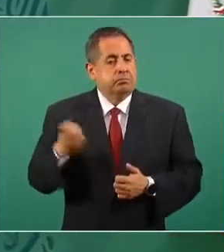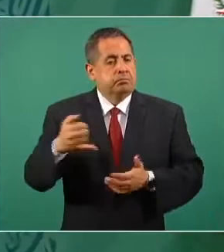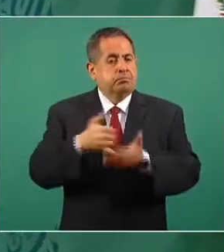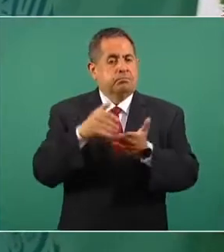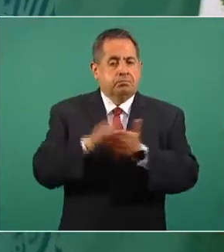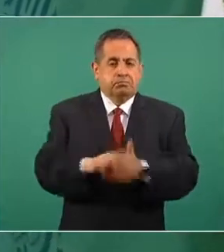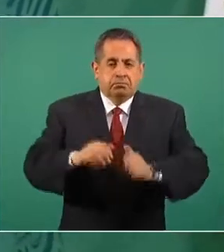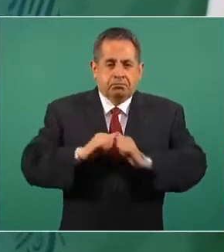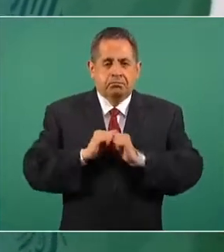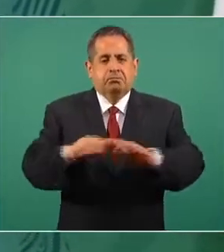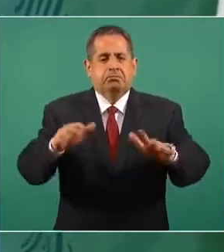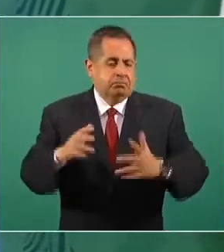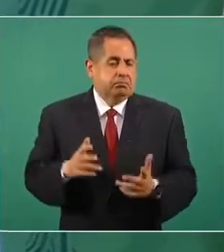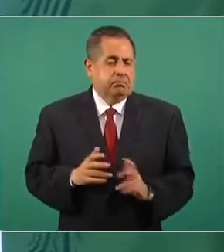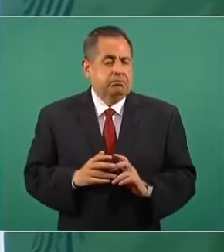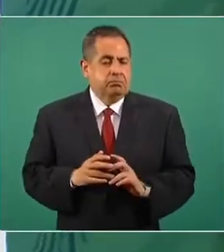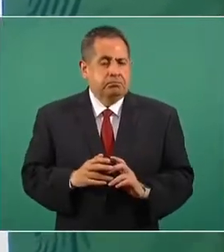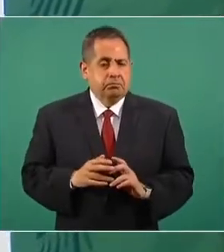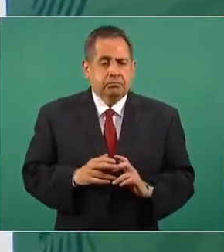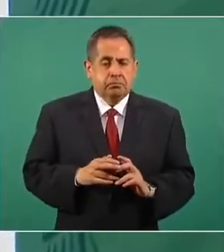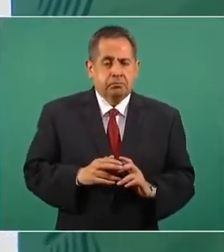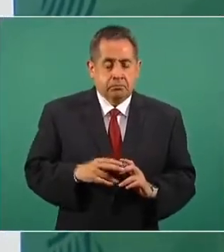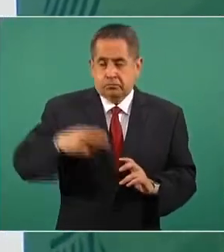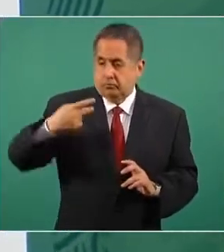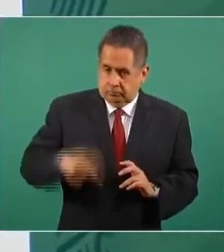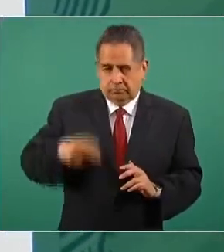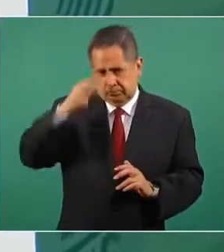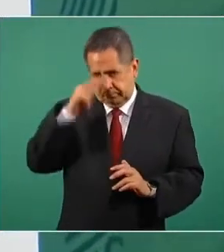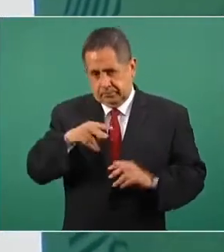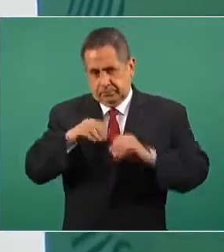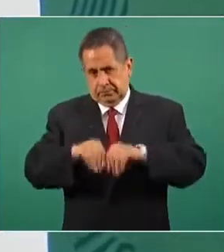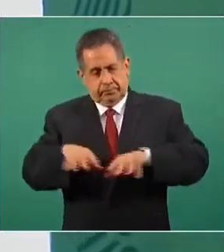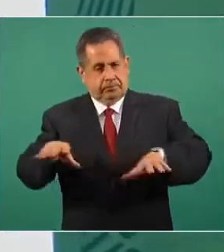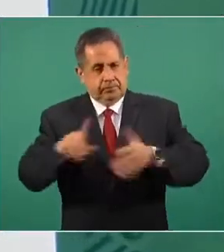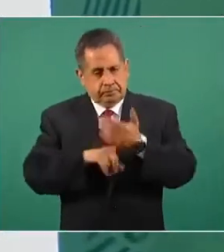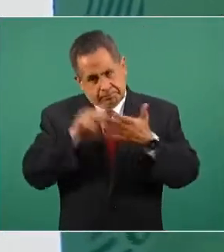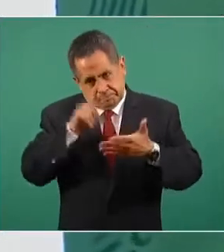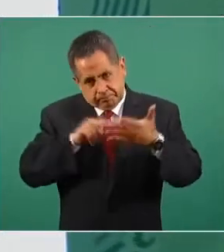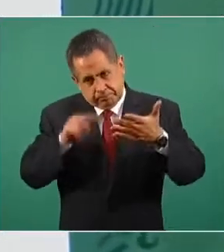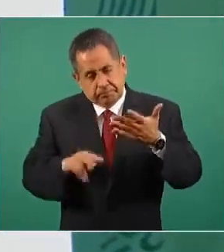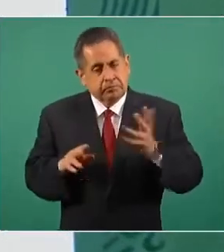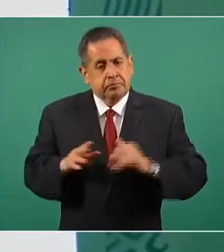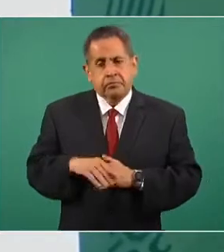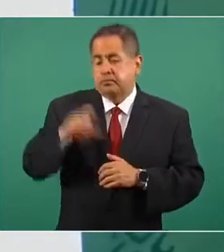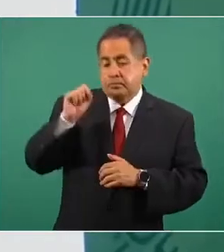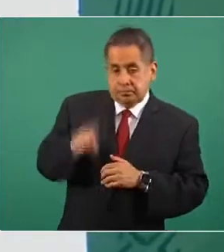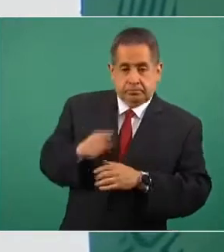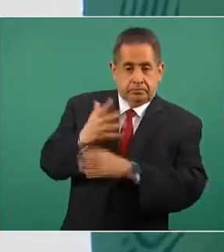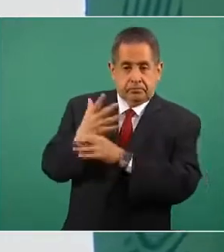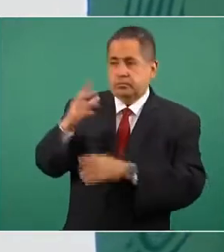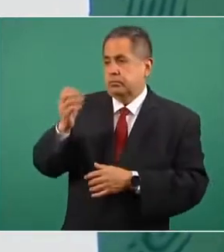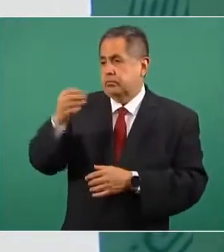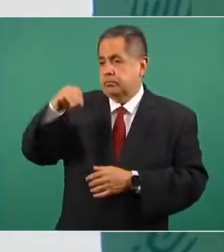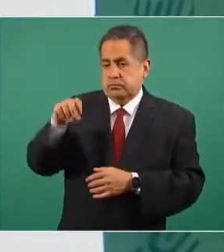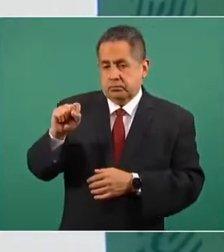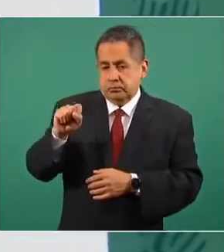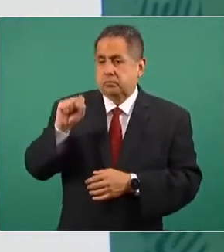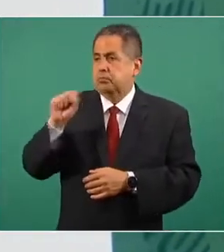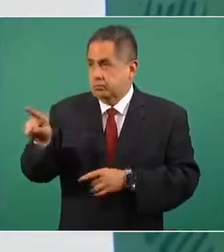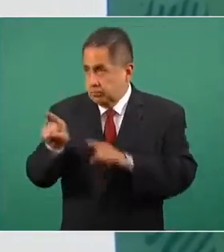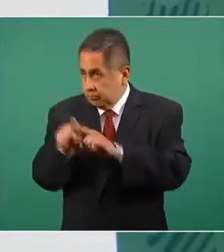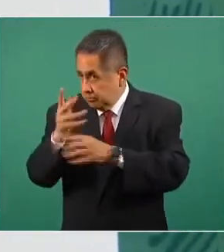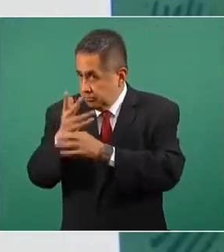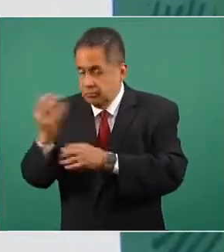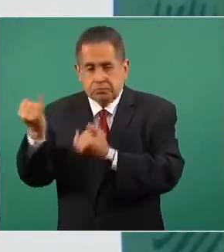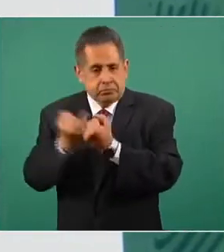y además una publicación nacional, obviamente, y la publicación de la propia Organización Mundial de la